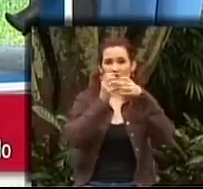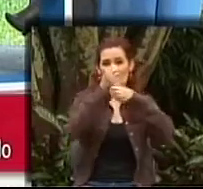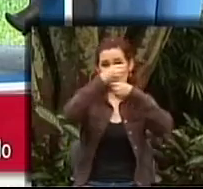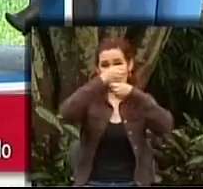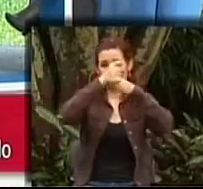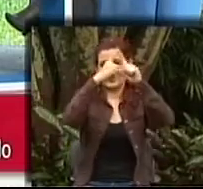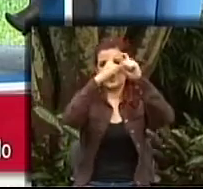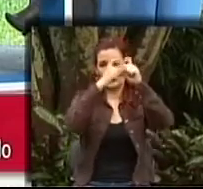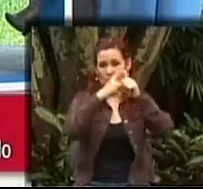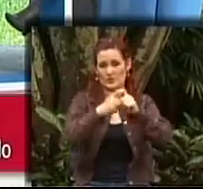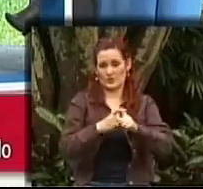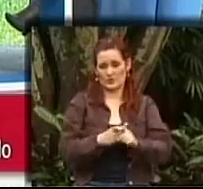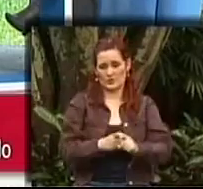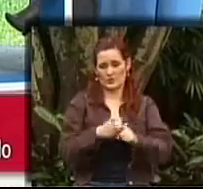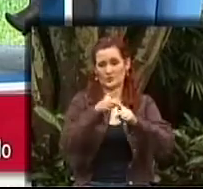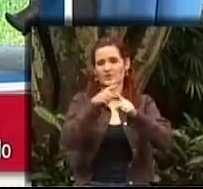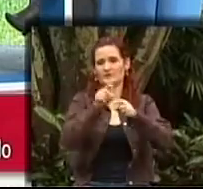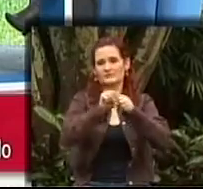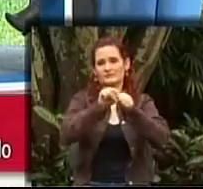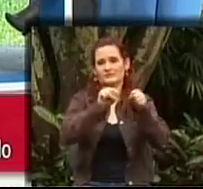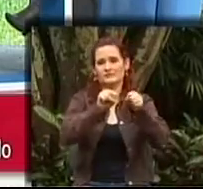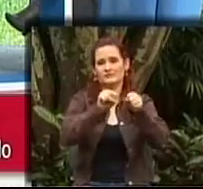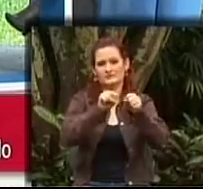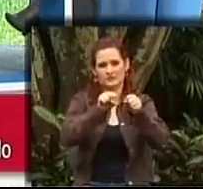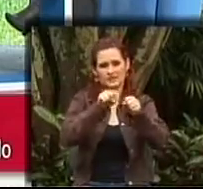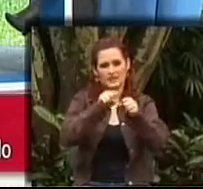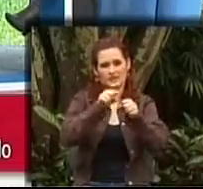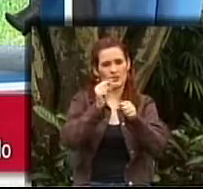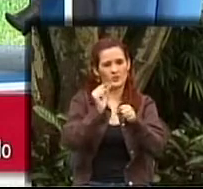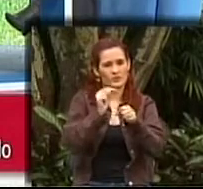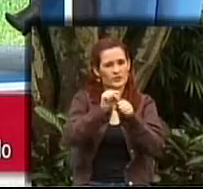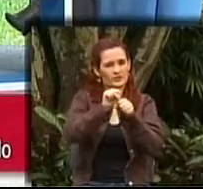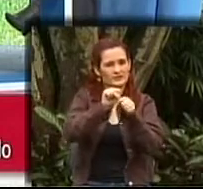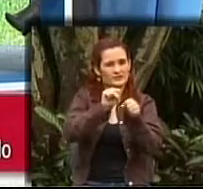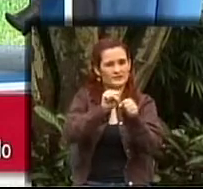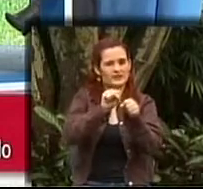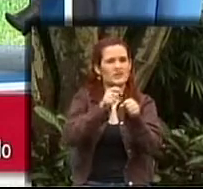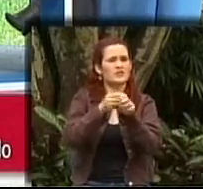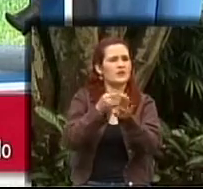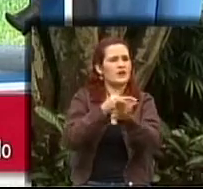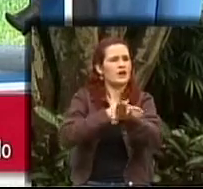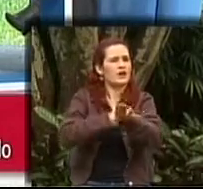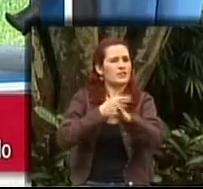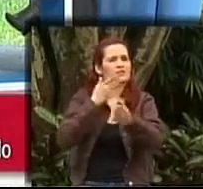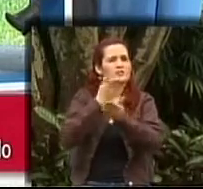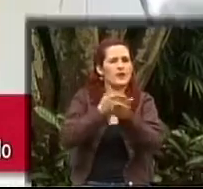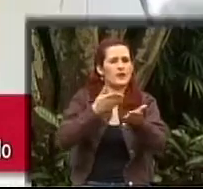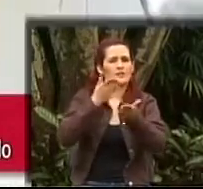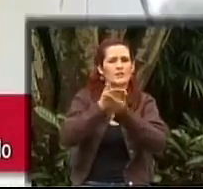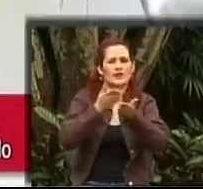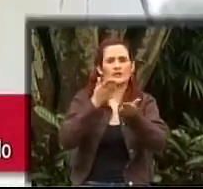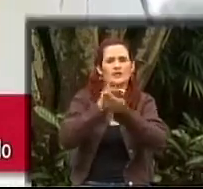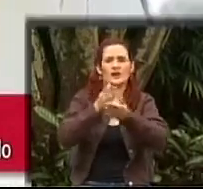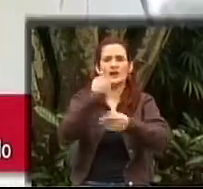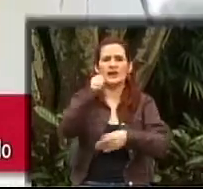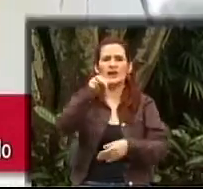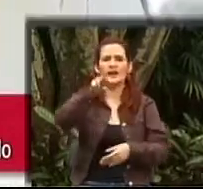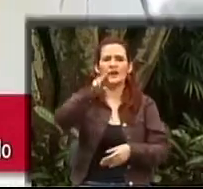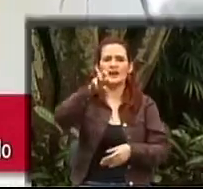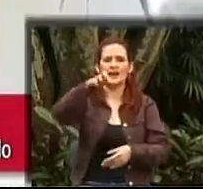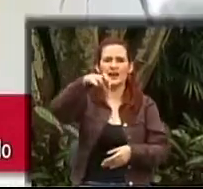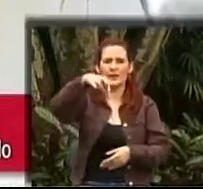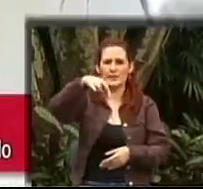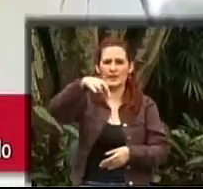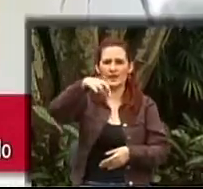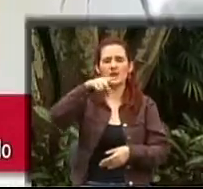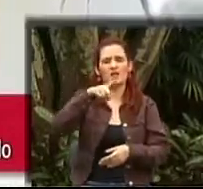la vértebra L4 y L5. Yo vengo consultando con la ERP y la ERP me